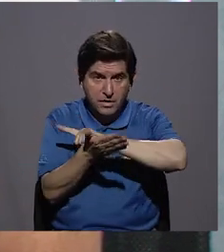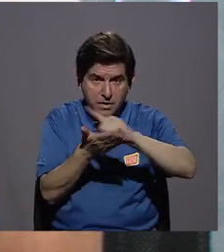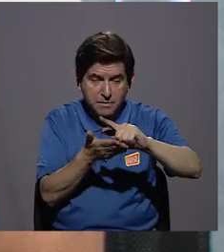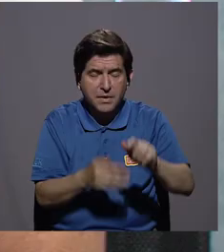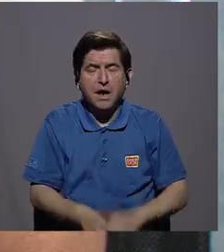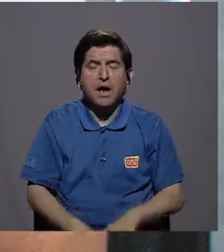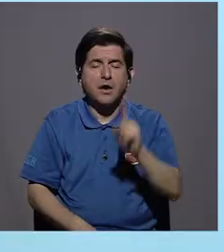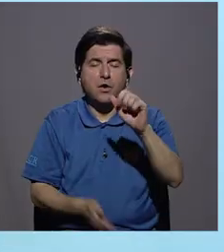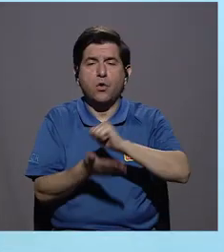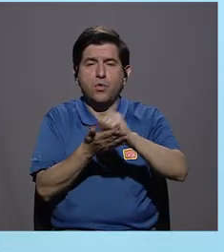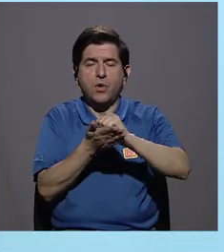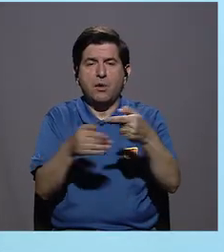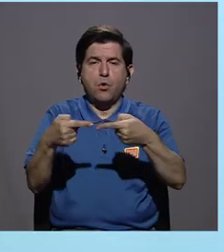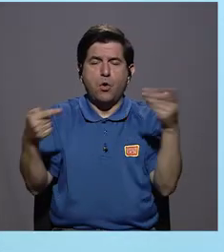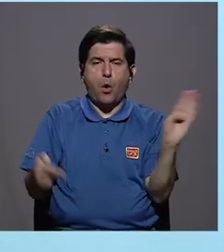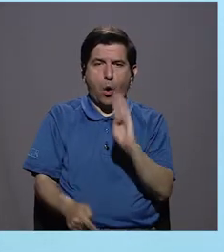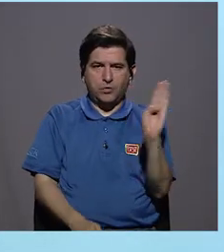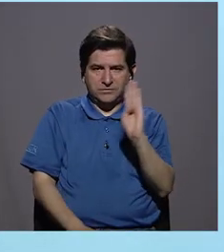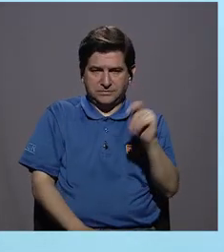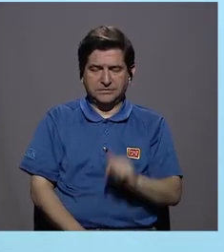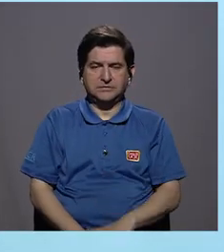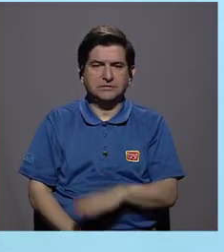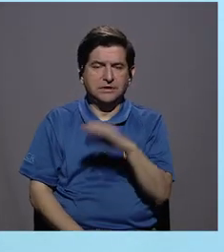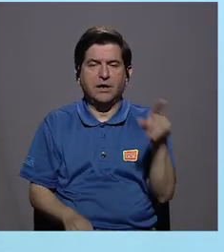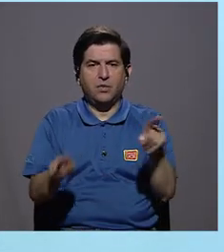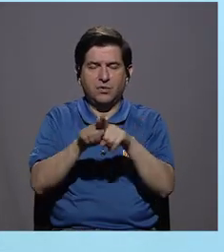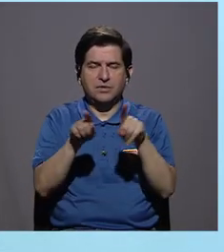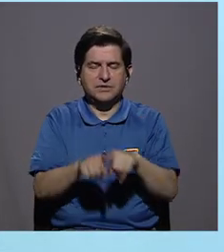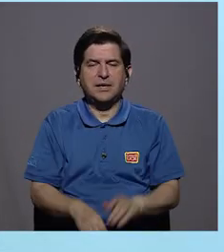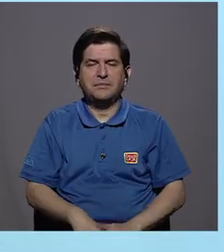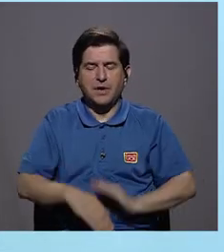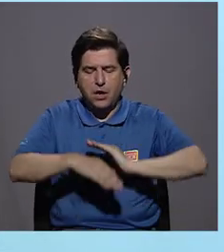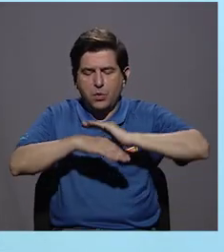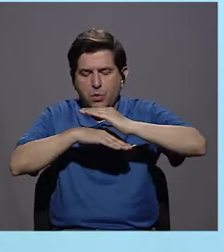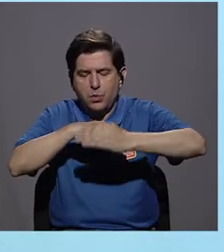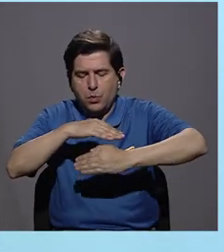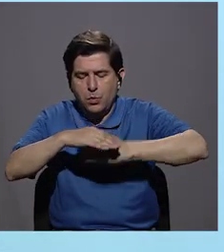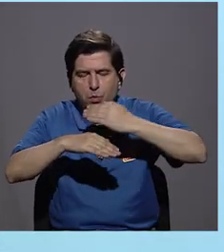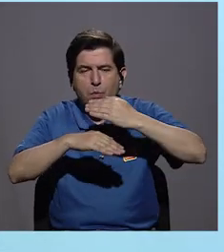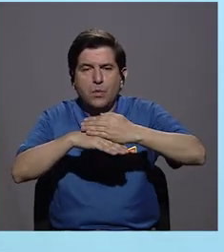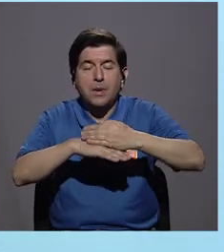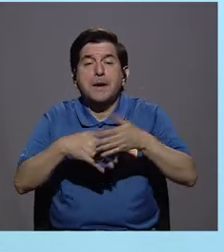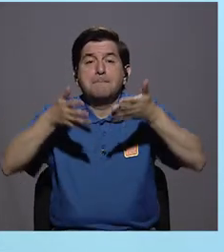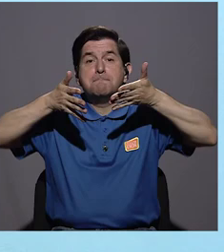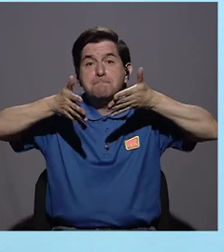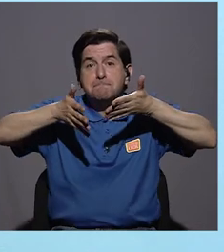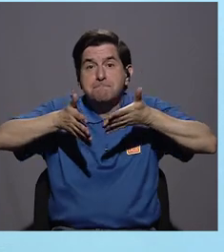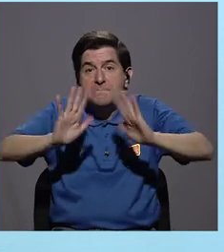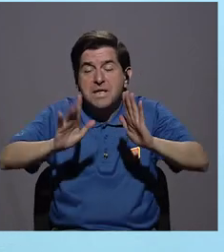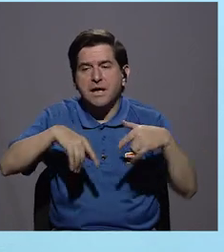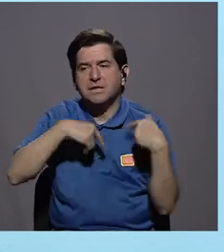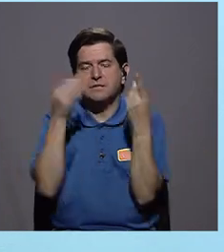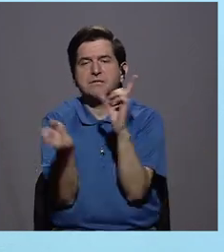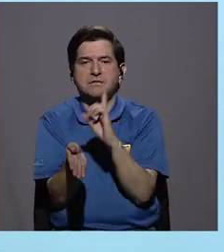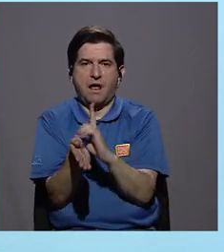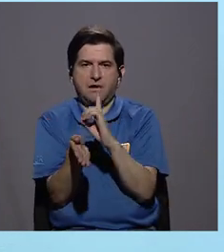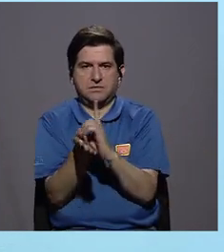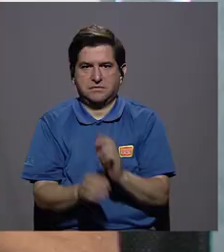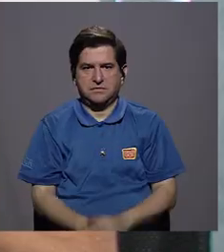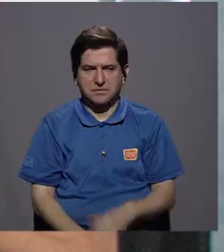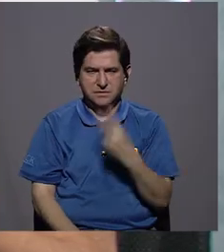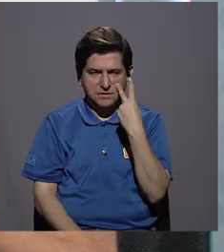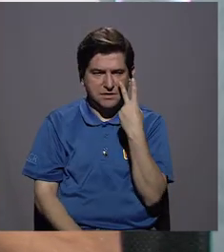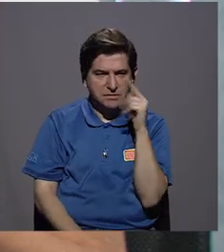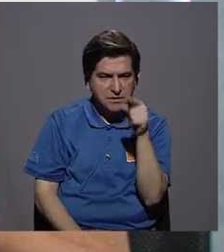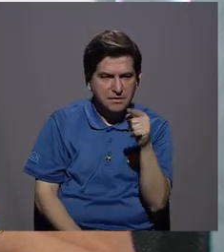con un jabón antibacterial, ¿verdad? Y se puede poner una gasita mientras, mientras soy tratada por el médico, porque ya vemos